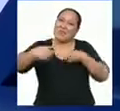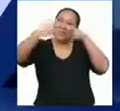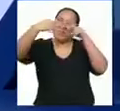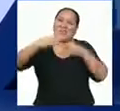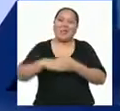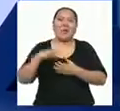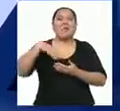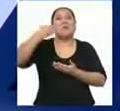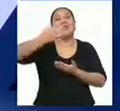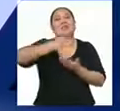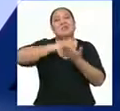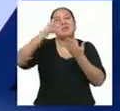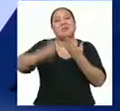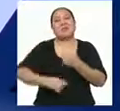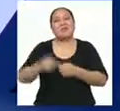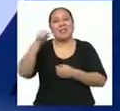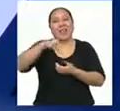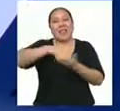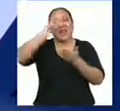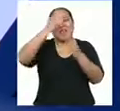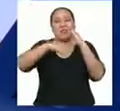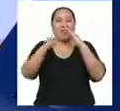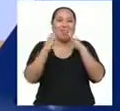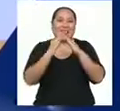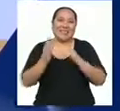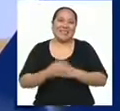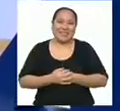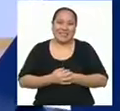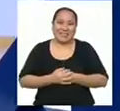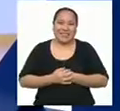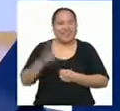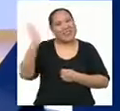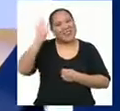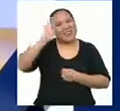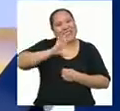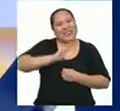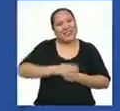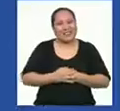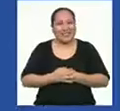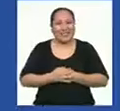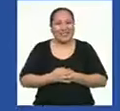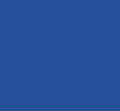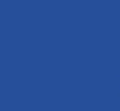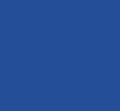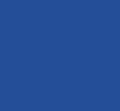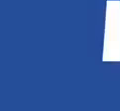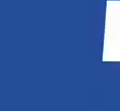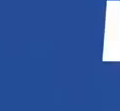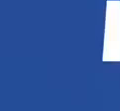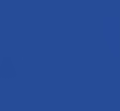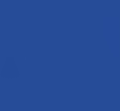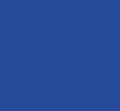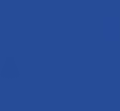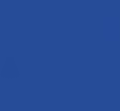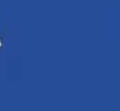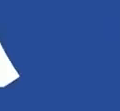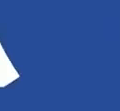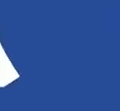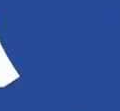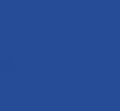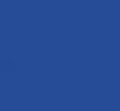en un siguiente programa de Aprendo en Casa! ¡Chau, chau! ¡Nos vemos